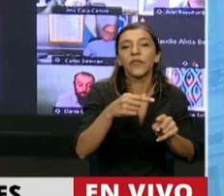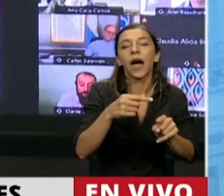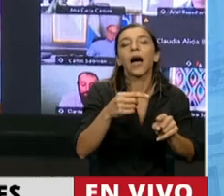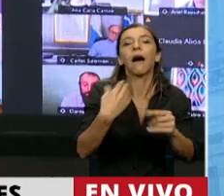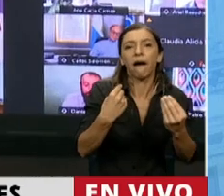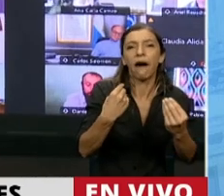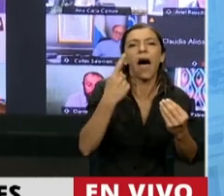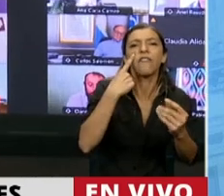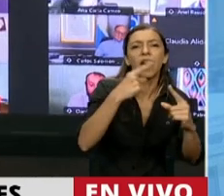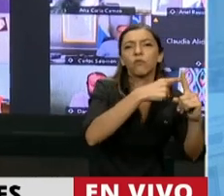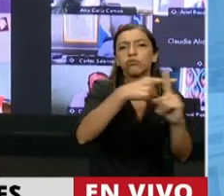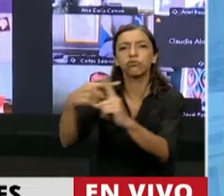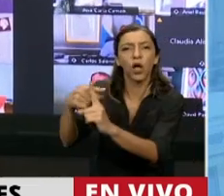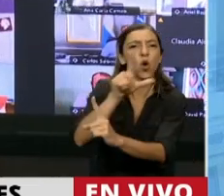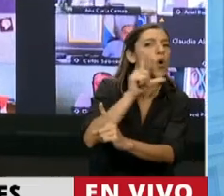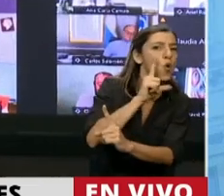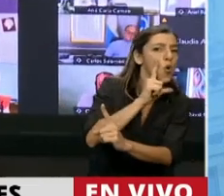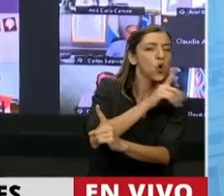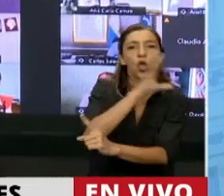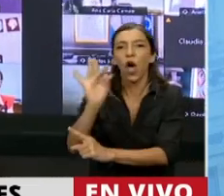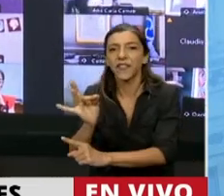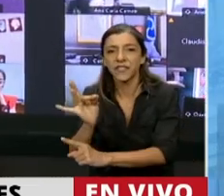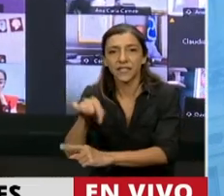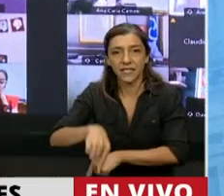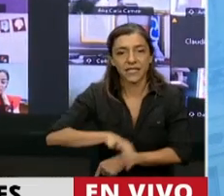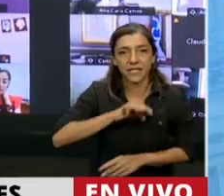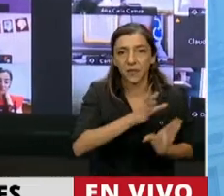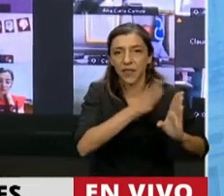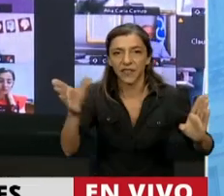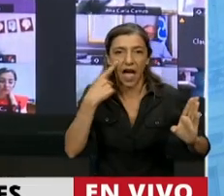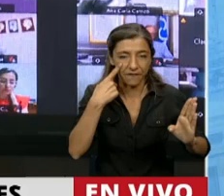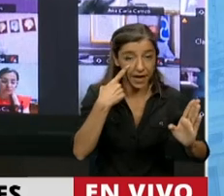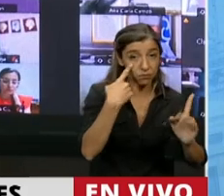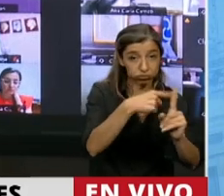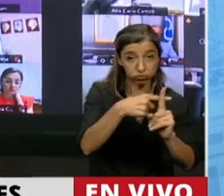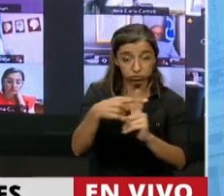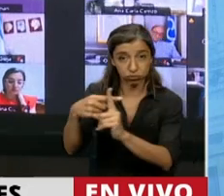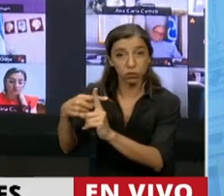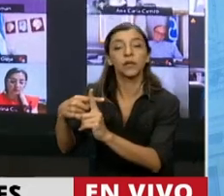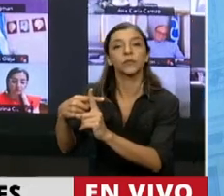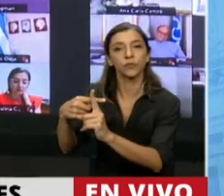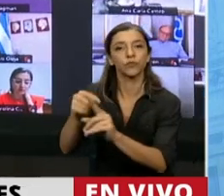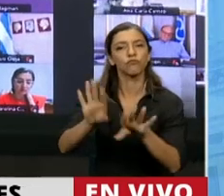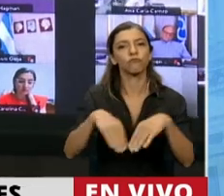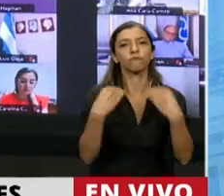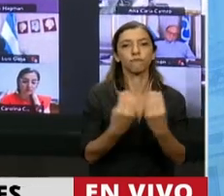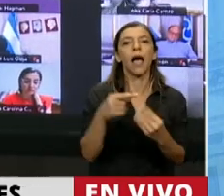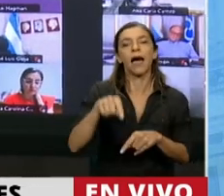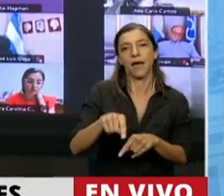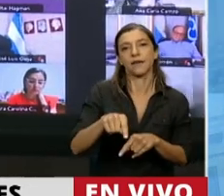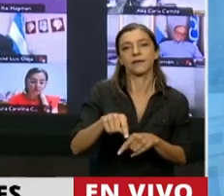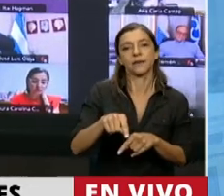julio y diciembre del 2020. Esa cuenta es la que, con la que se paga